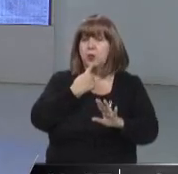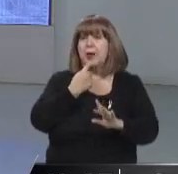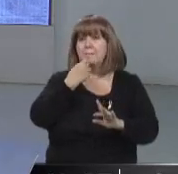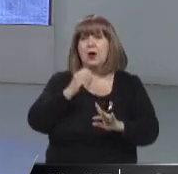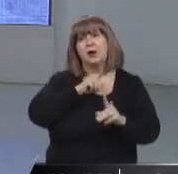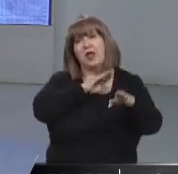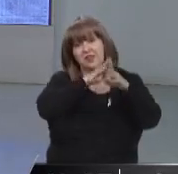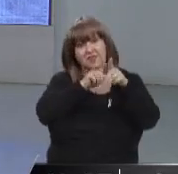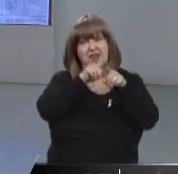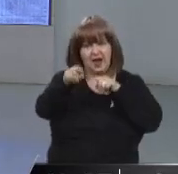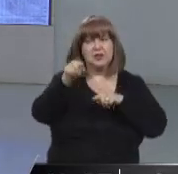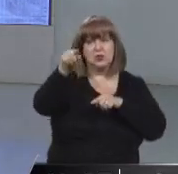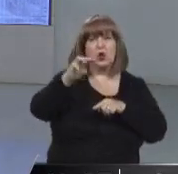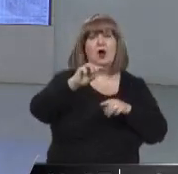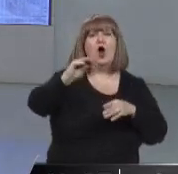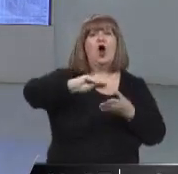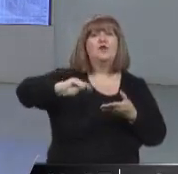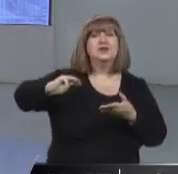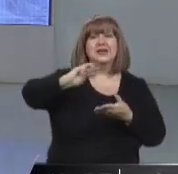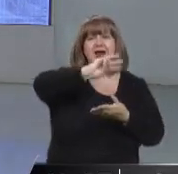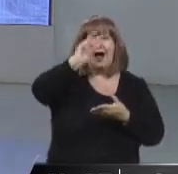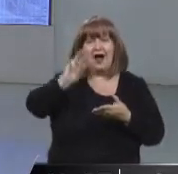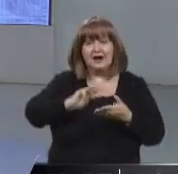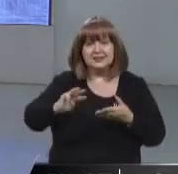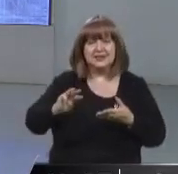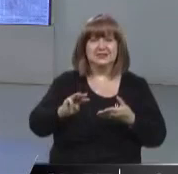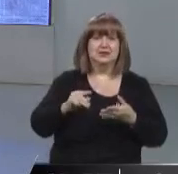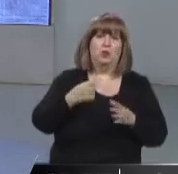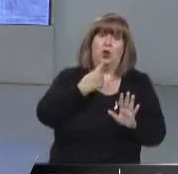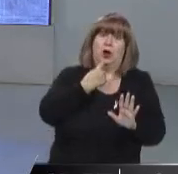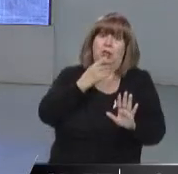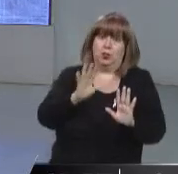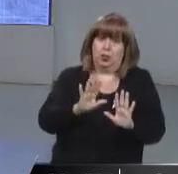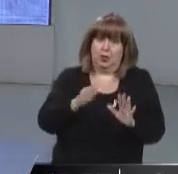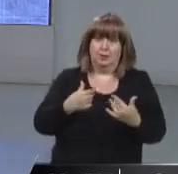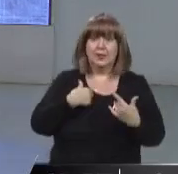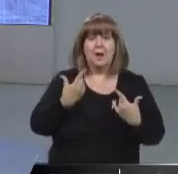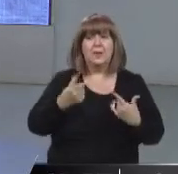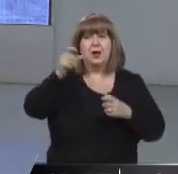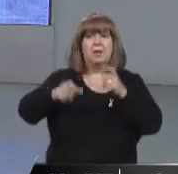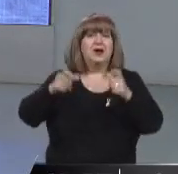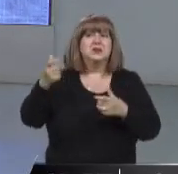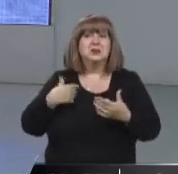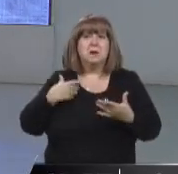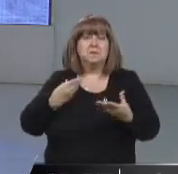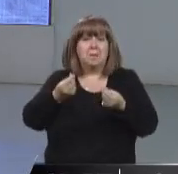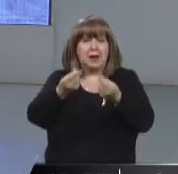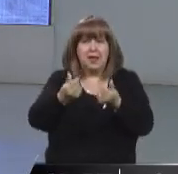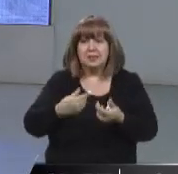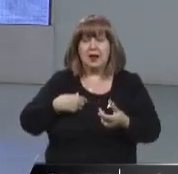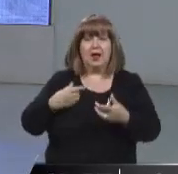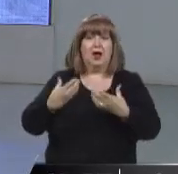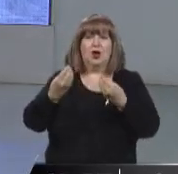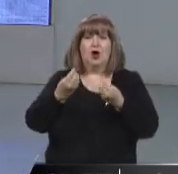directamente sacarse las dudas y quedar absolutamente seguro de su empadronamiento. Porque a veces también si decimos, ¿no? Personas que no tienen ingreso, que no tienen ninguna